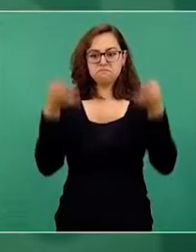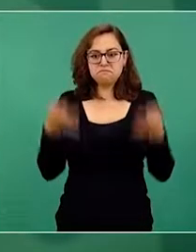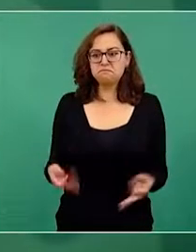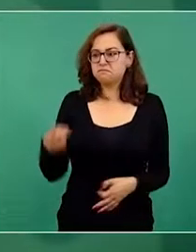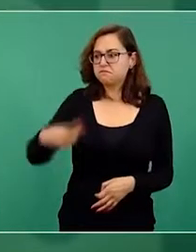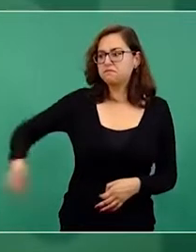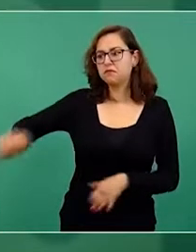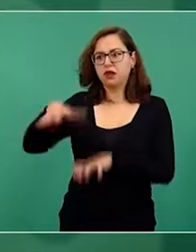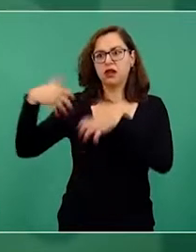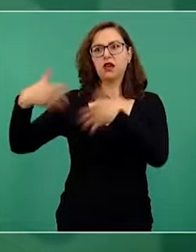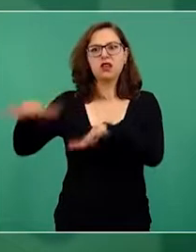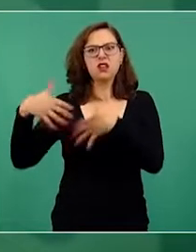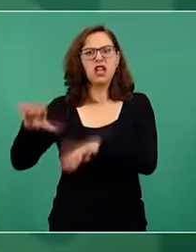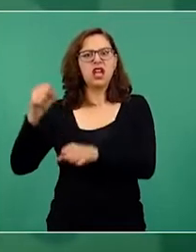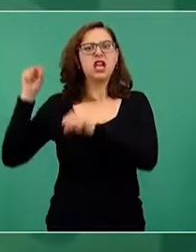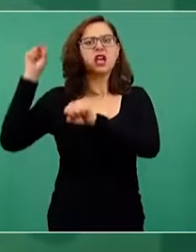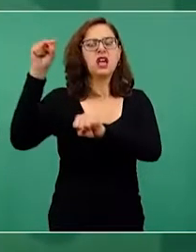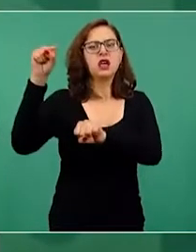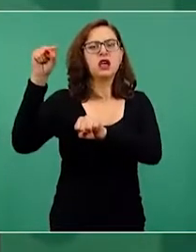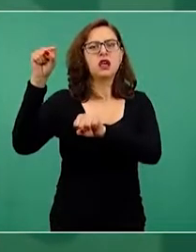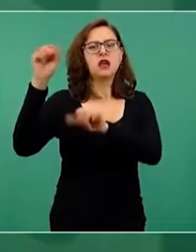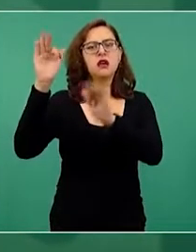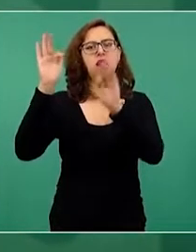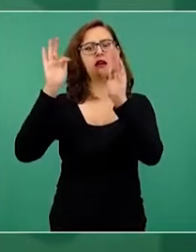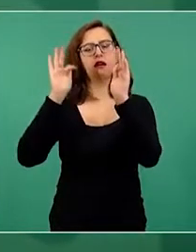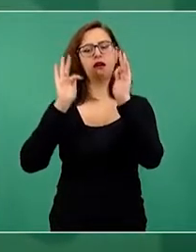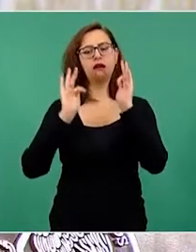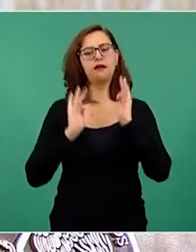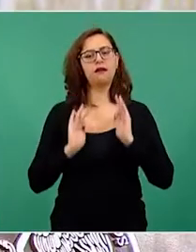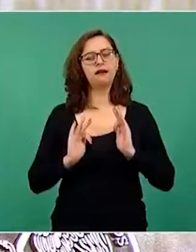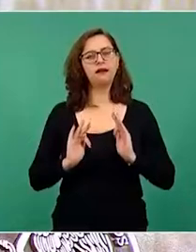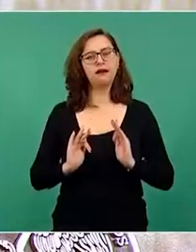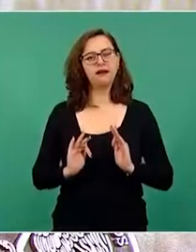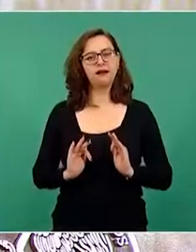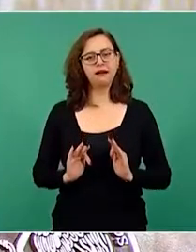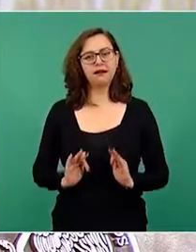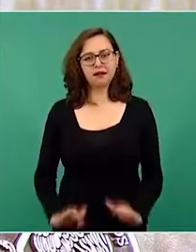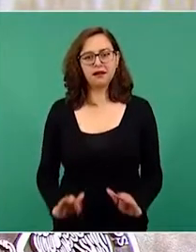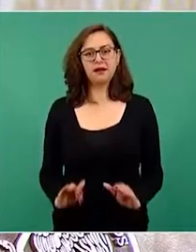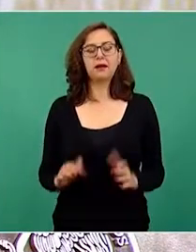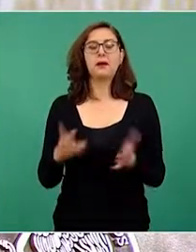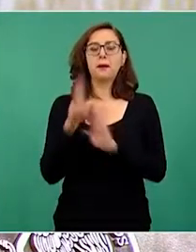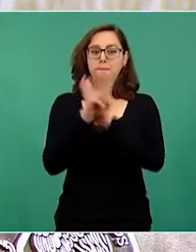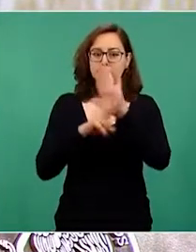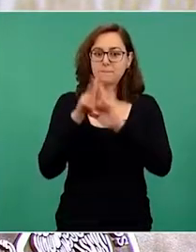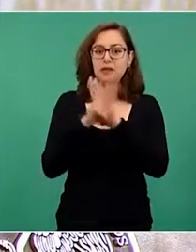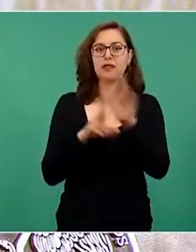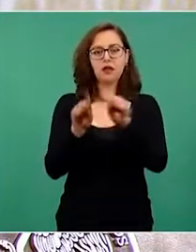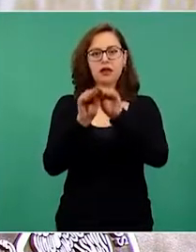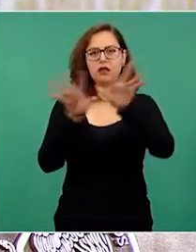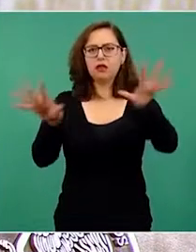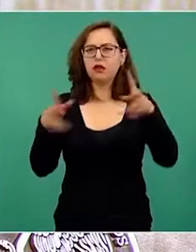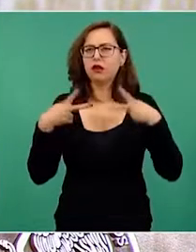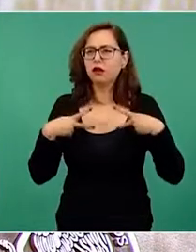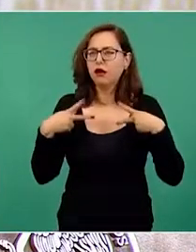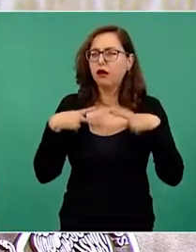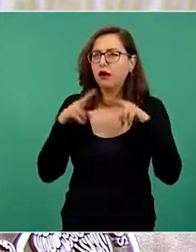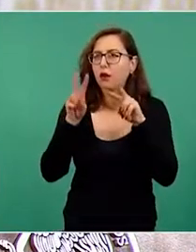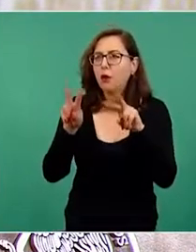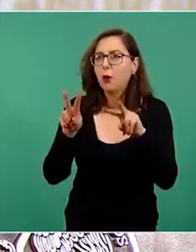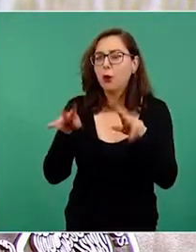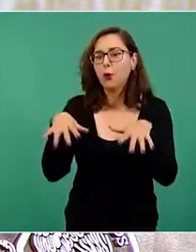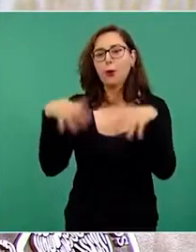que protestaba y a la que pudo mirarlo en los videos que circularon a través de las redes sociales.